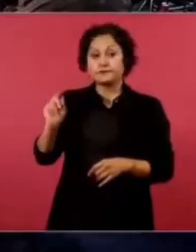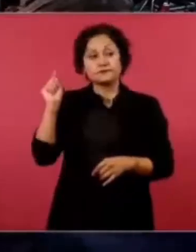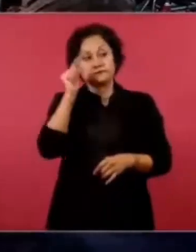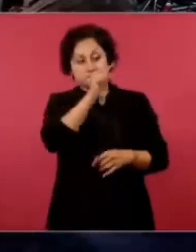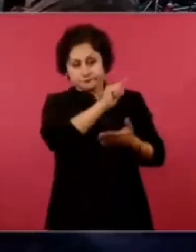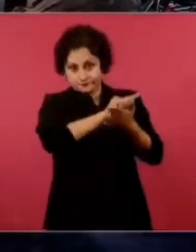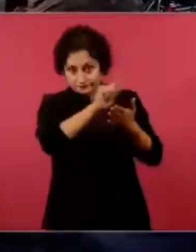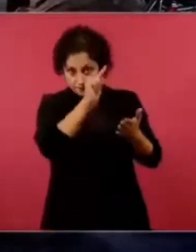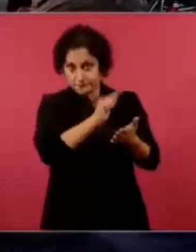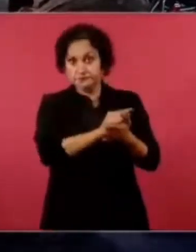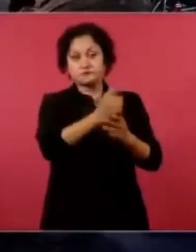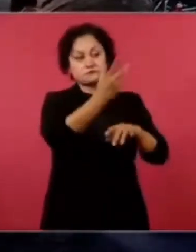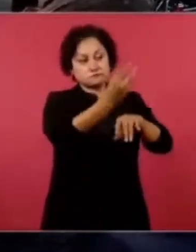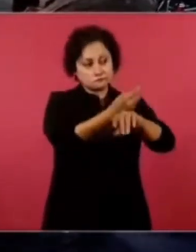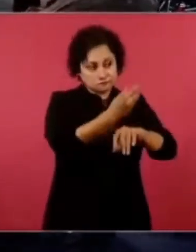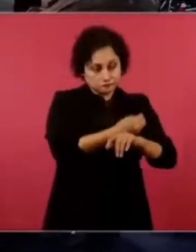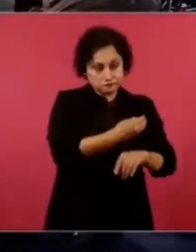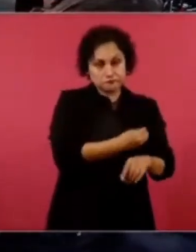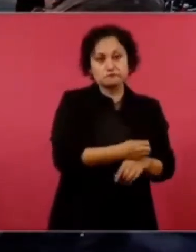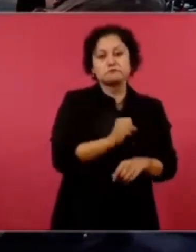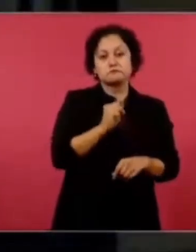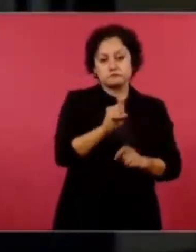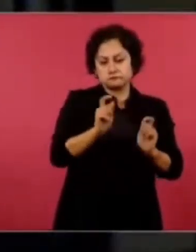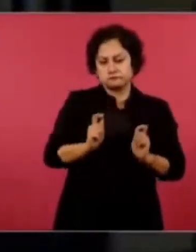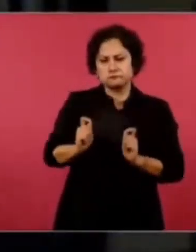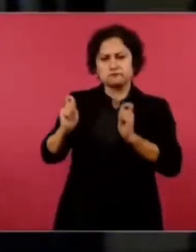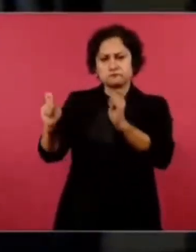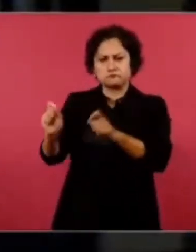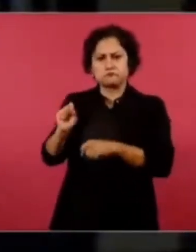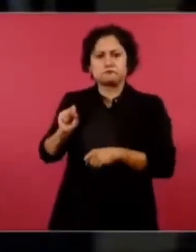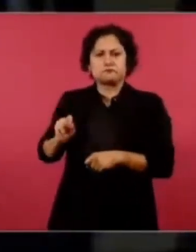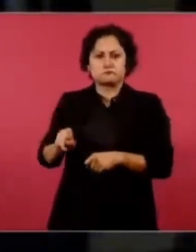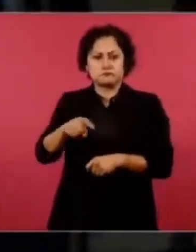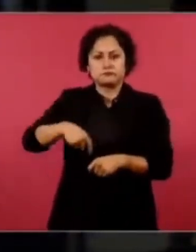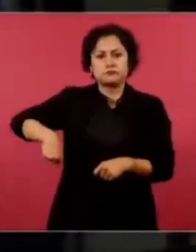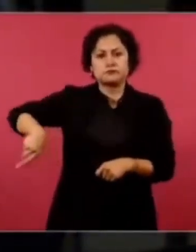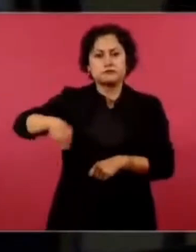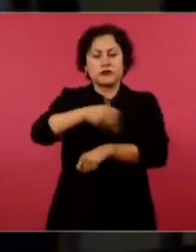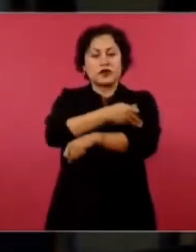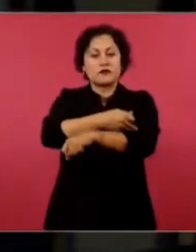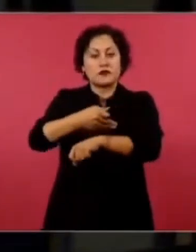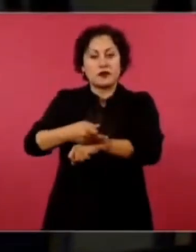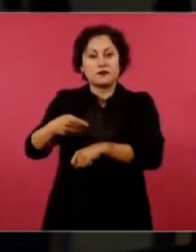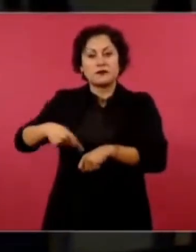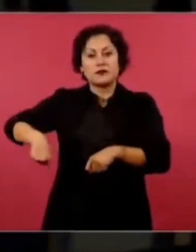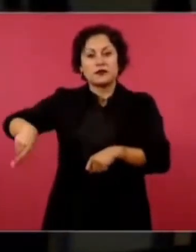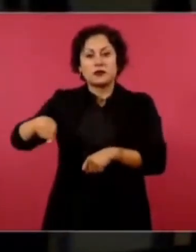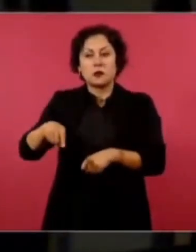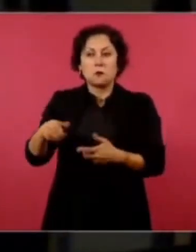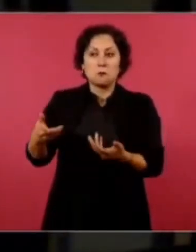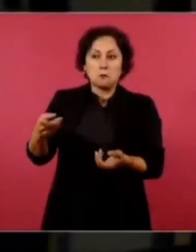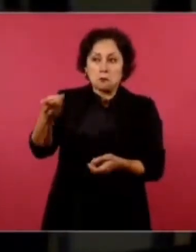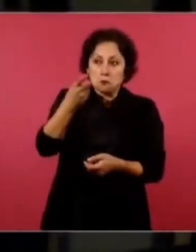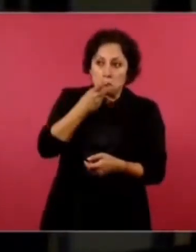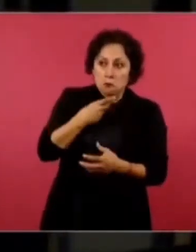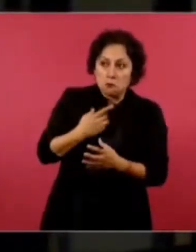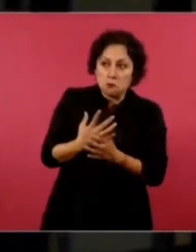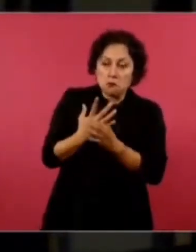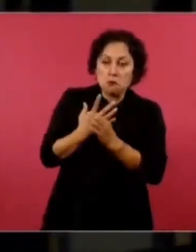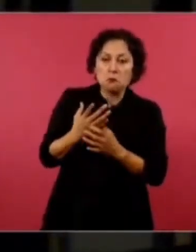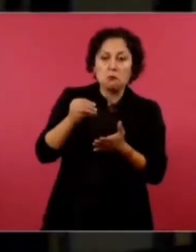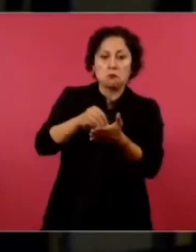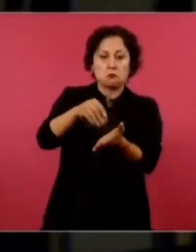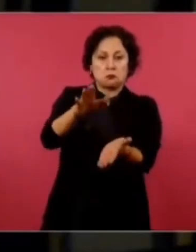aceptaba entregar. Esto es de viva voz y así lo han expresado. No hay nada escrito, no hay nada escrito. Sin